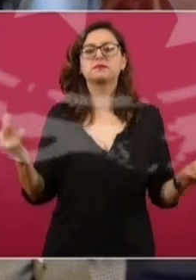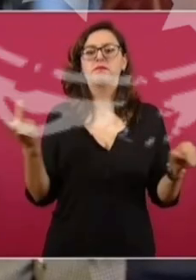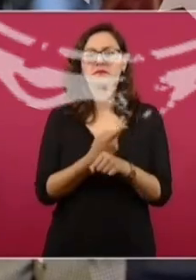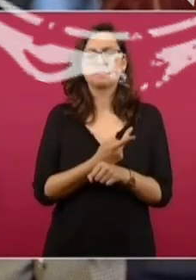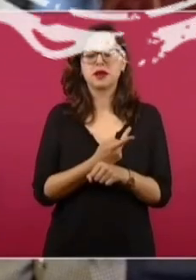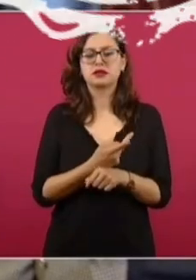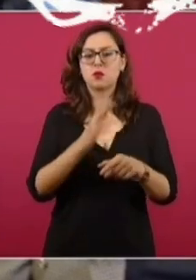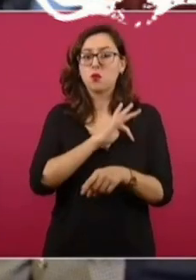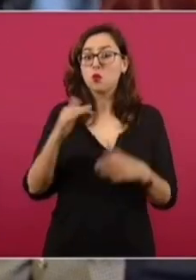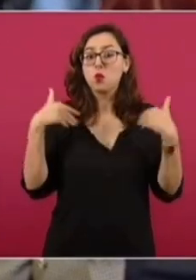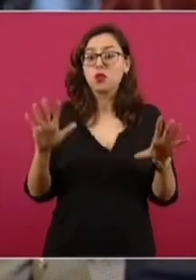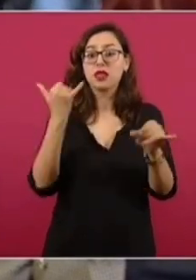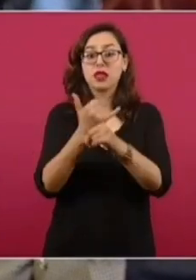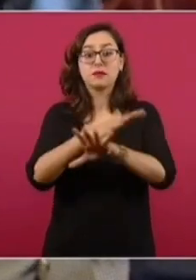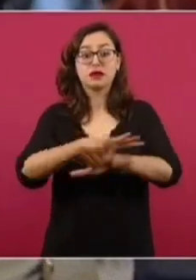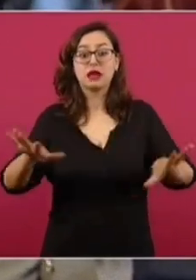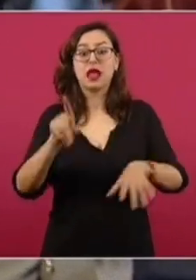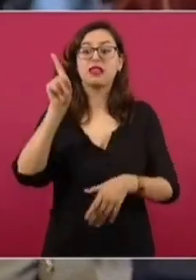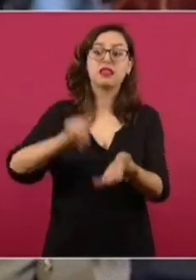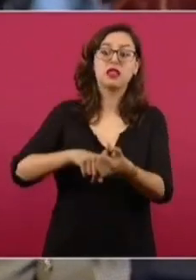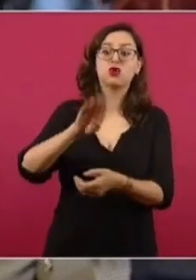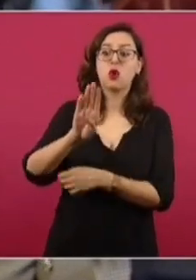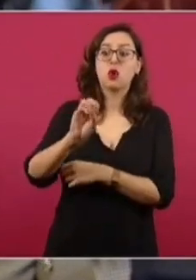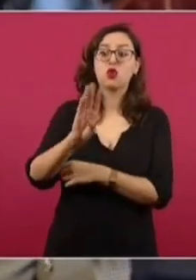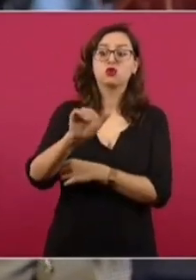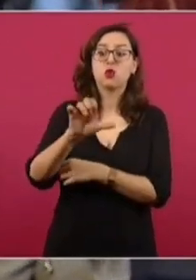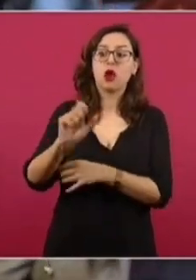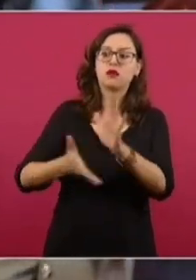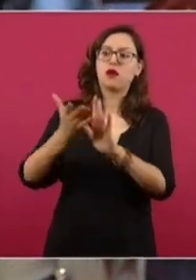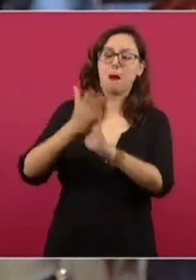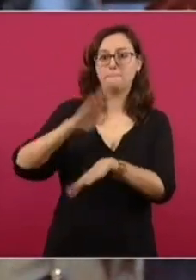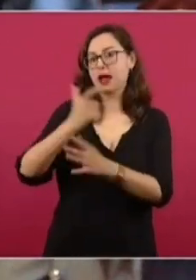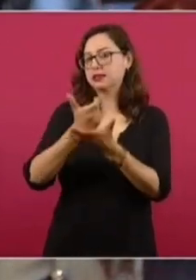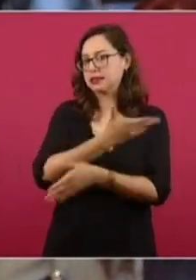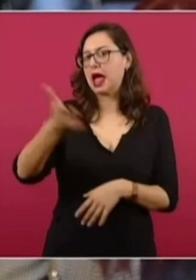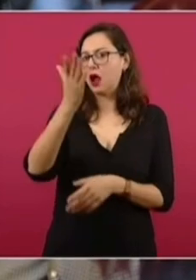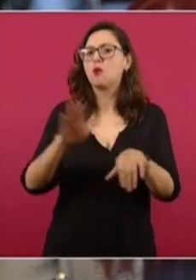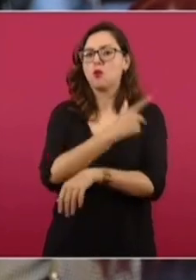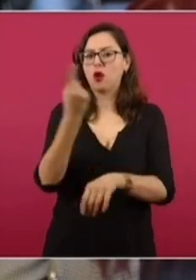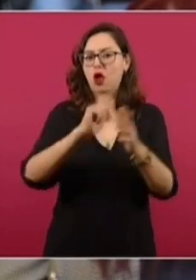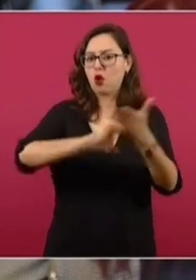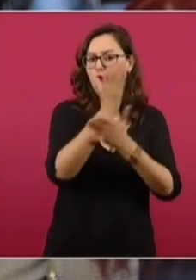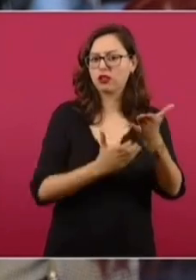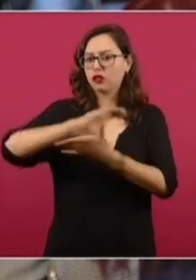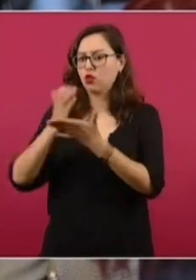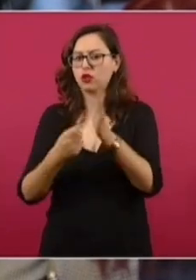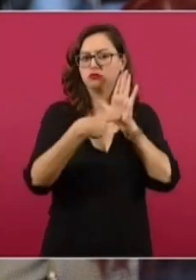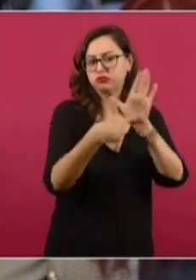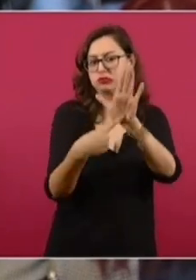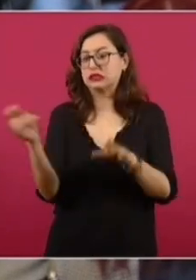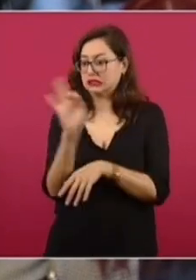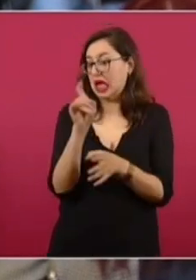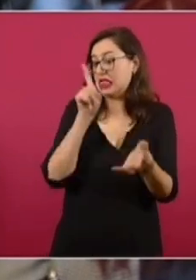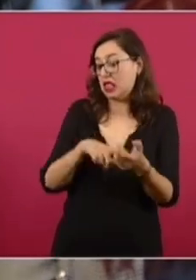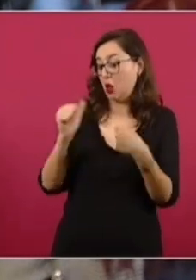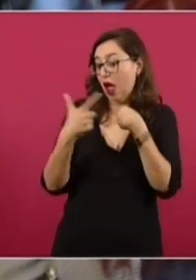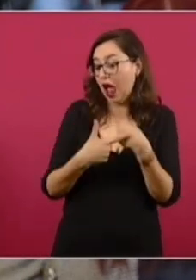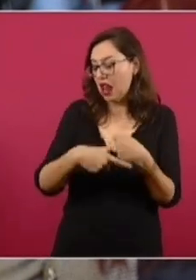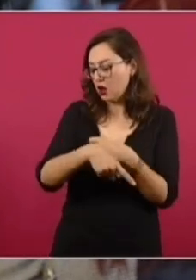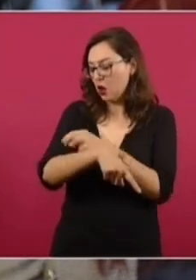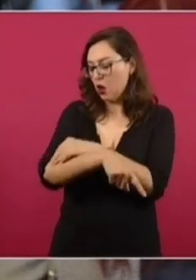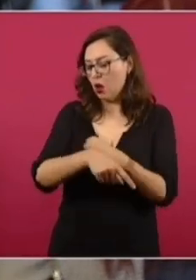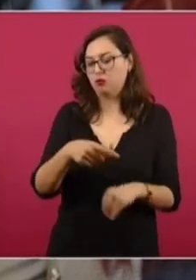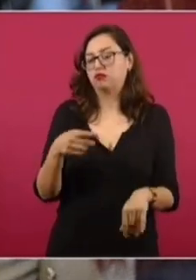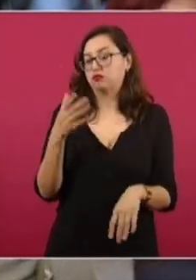...elevaran los costos del tema de la refinería Olmeca en Dos Bocas y, bueno, si habrá también exhibición de los contratos, si no hay opacidad en algunos de los que pudieron tal vez tener algunos